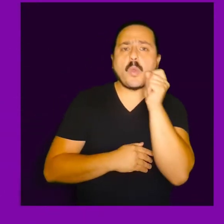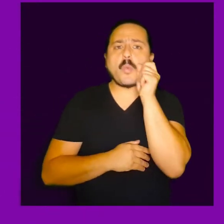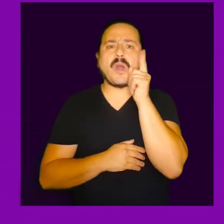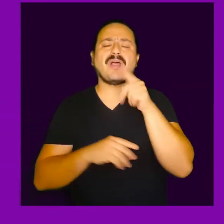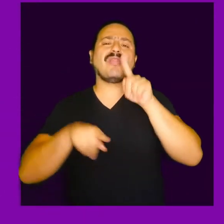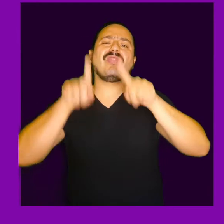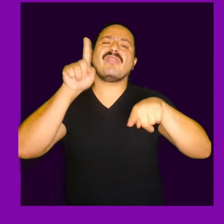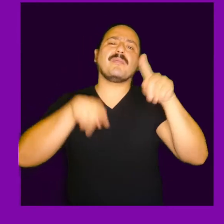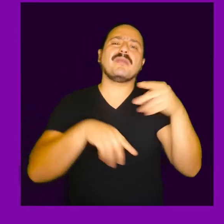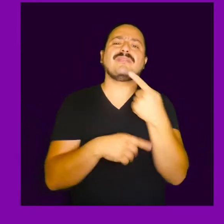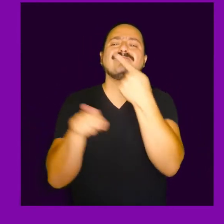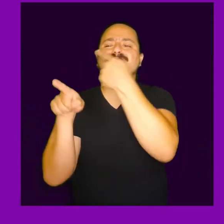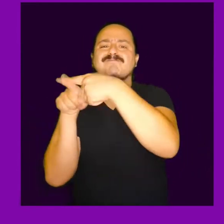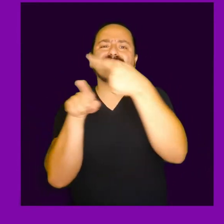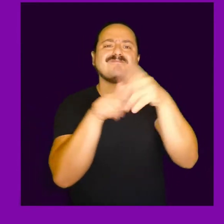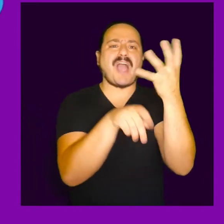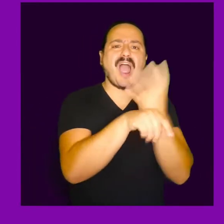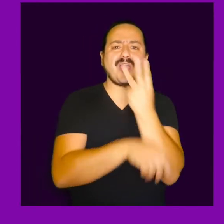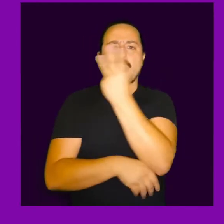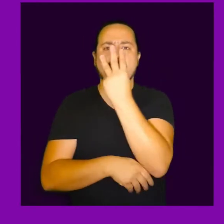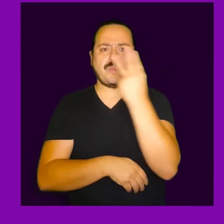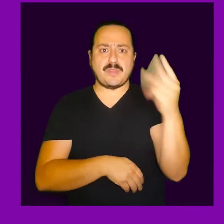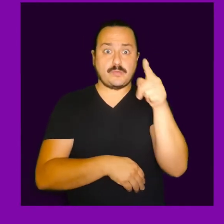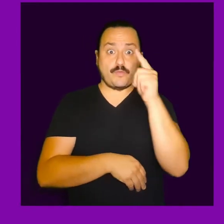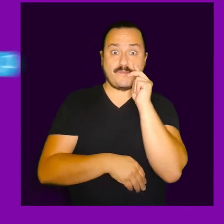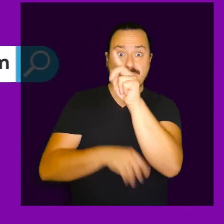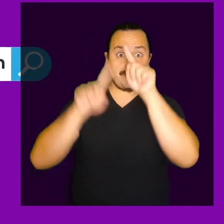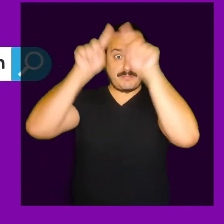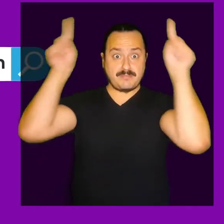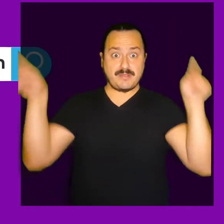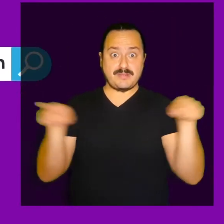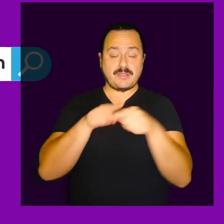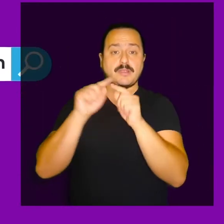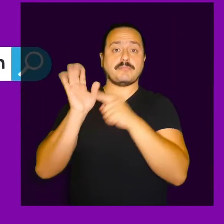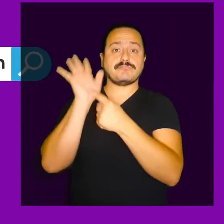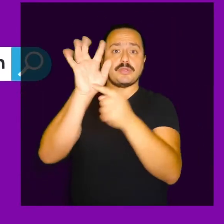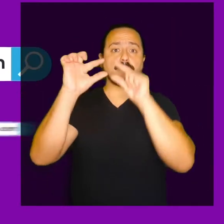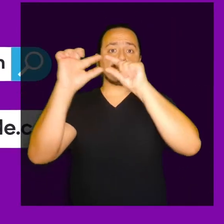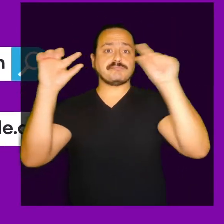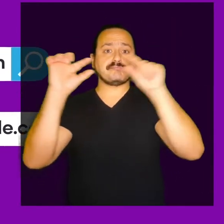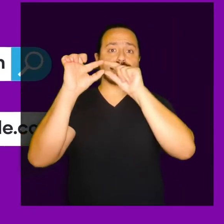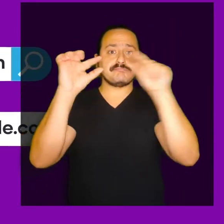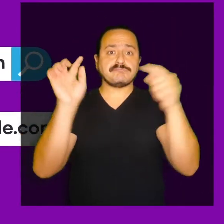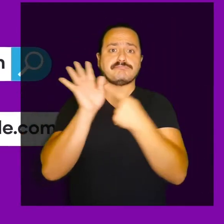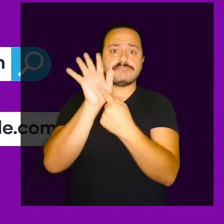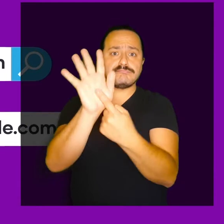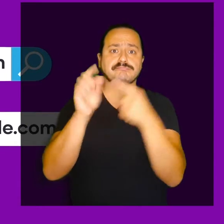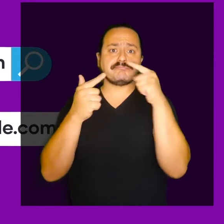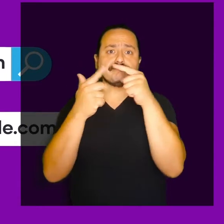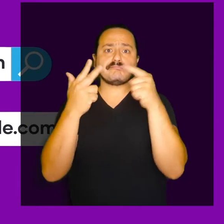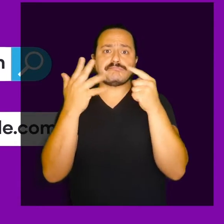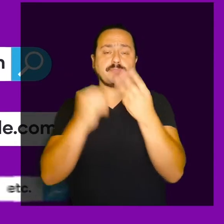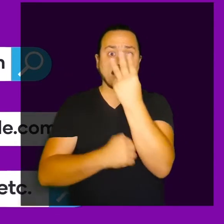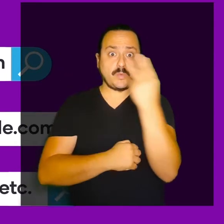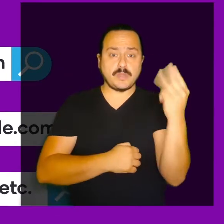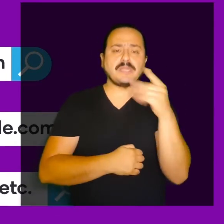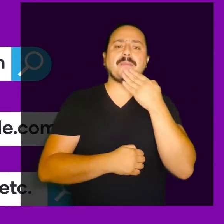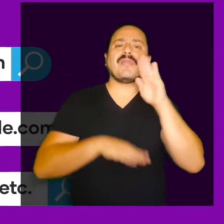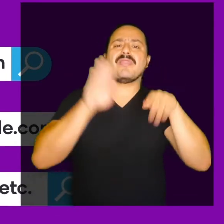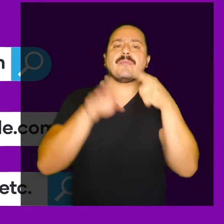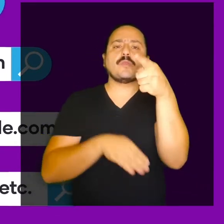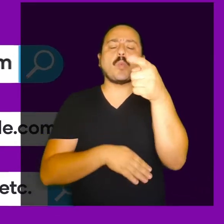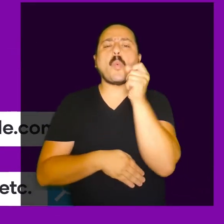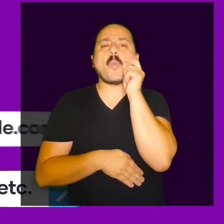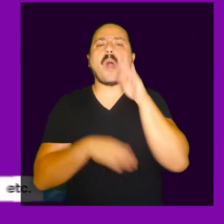páginas especializadas, como lacuerda.net, tusacordes.com o cualquier plataforma que te acomode o donde